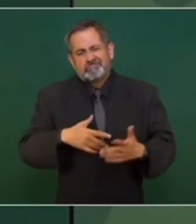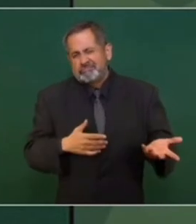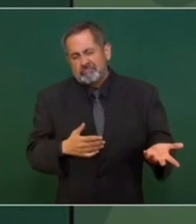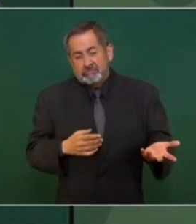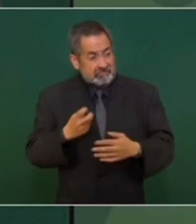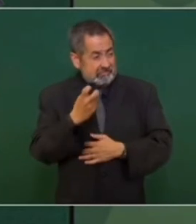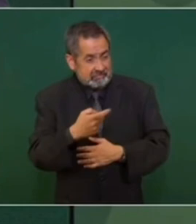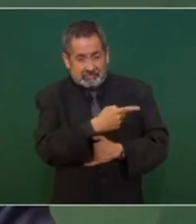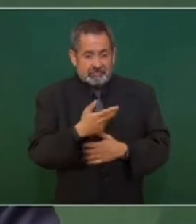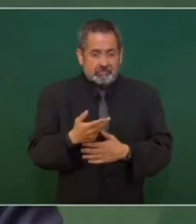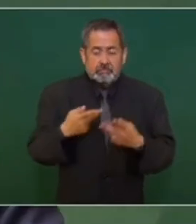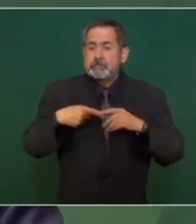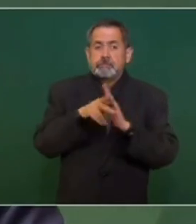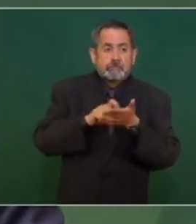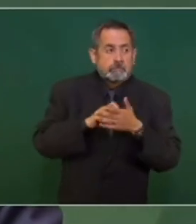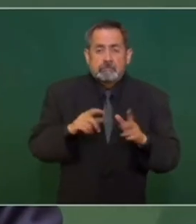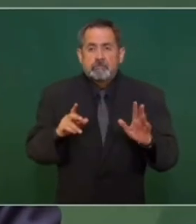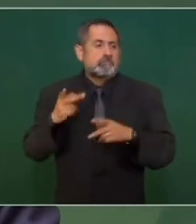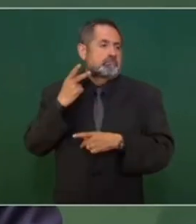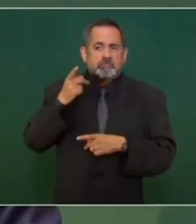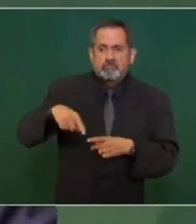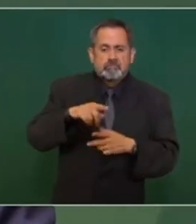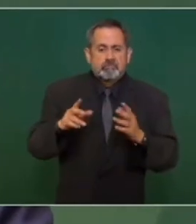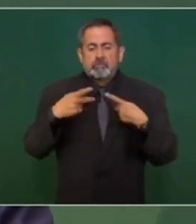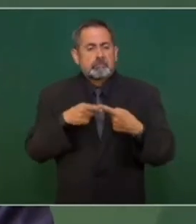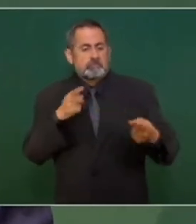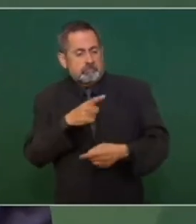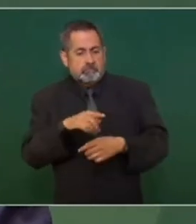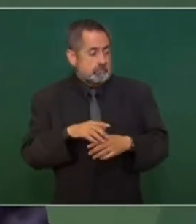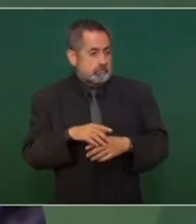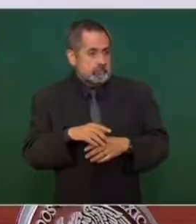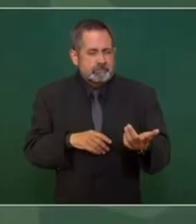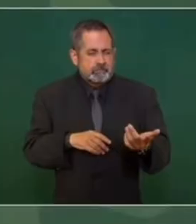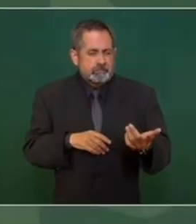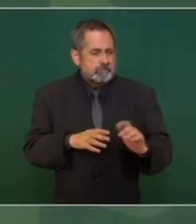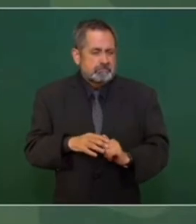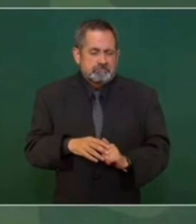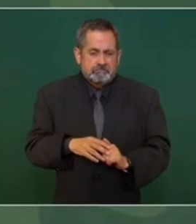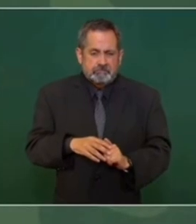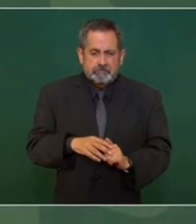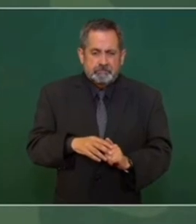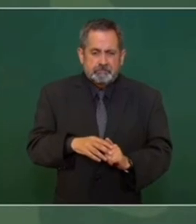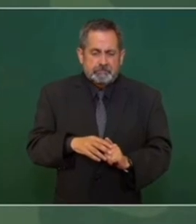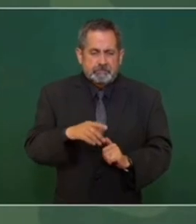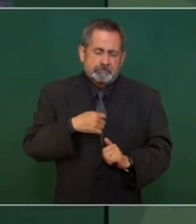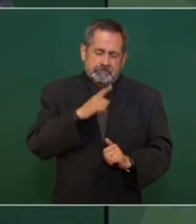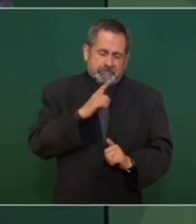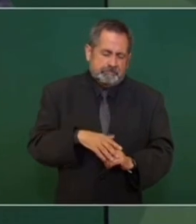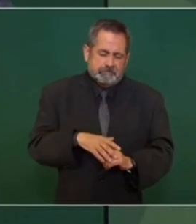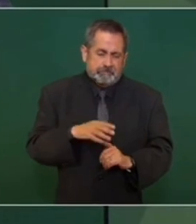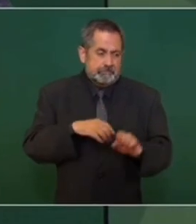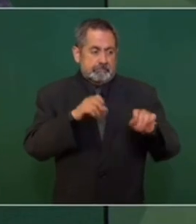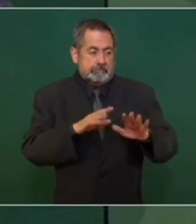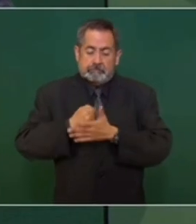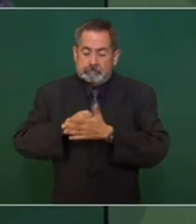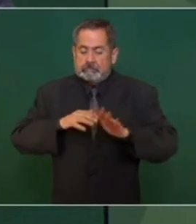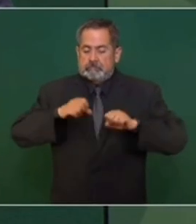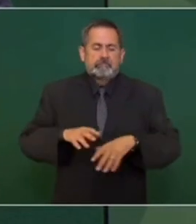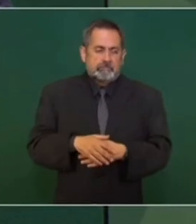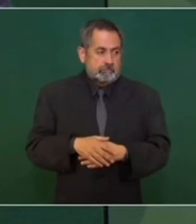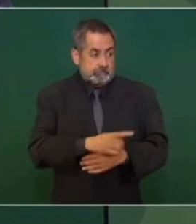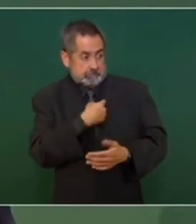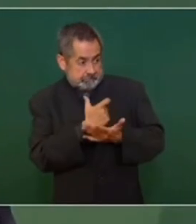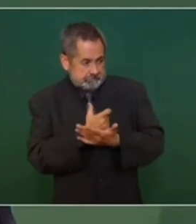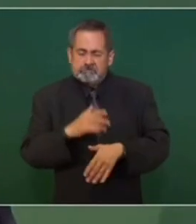un periodista, un político, un opositor va a dejar de luchar. Se